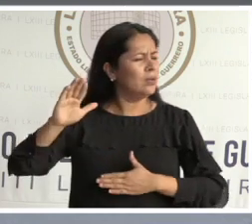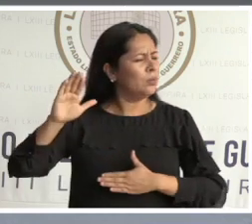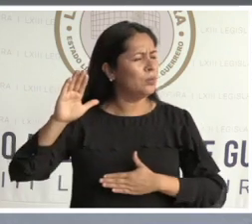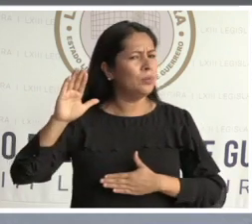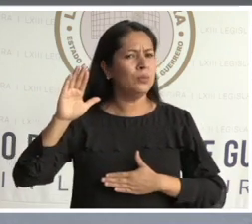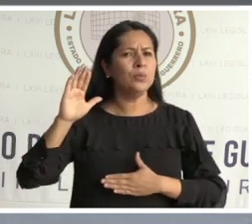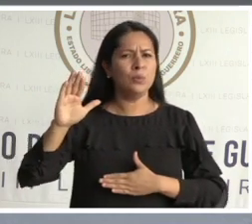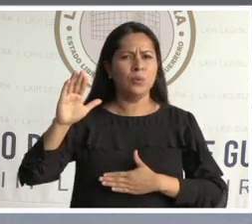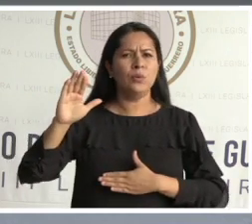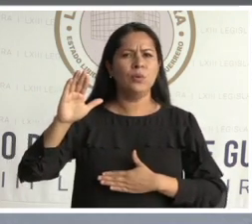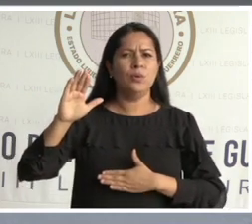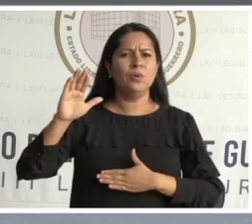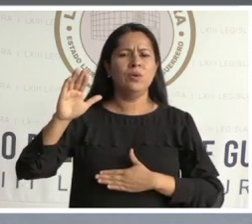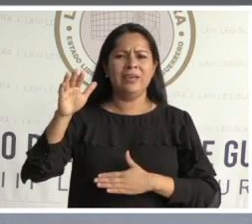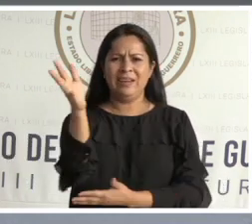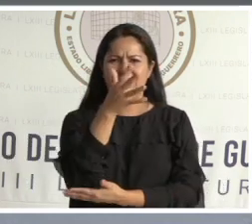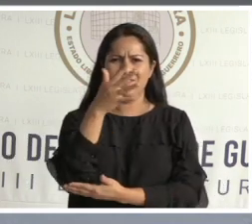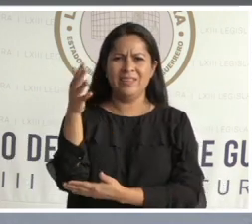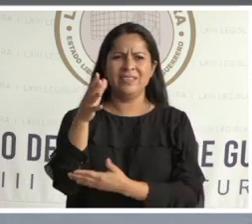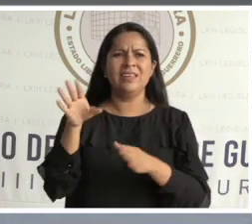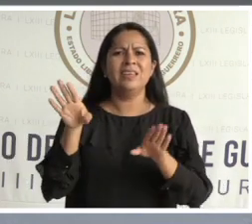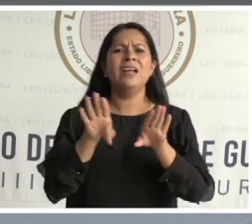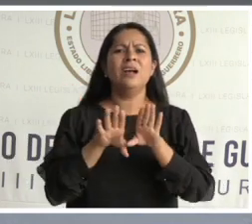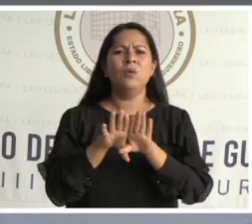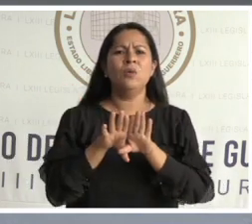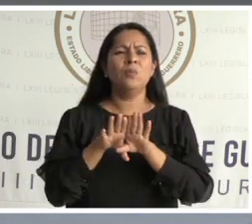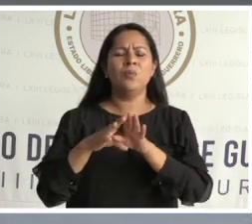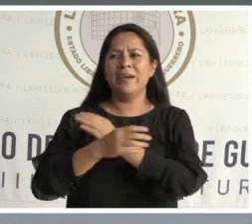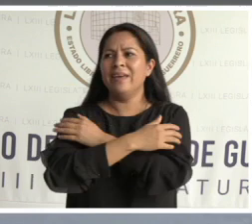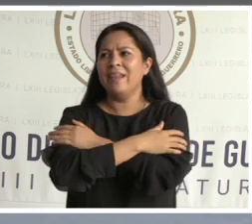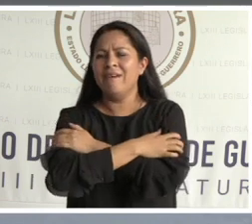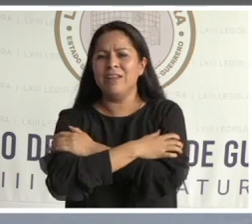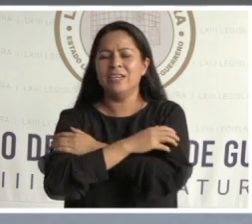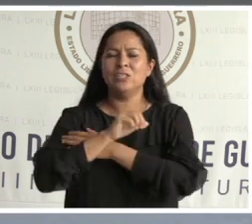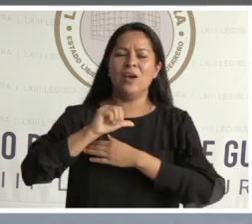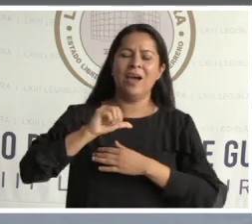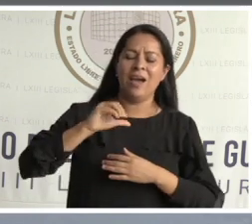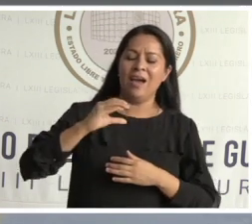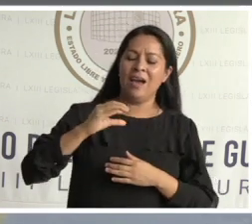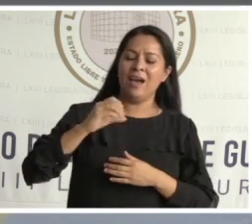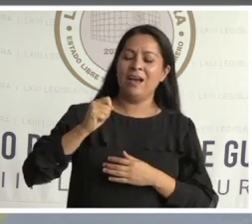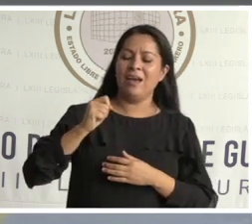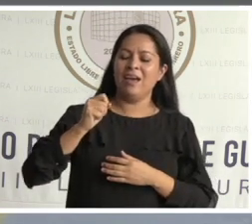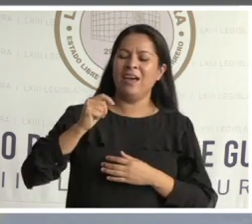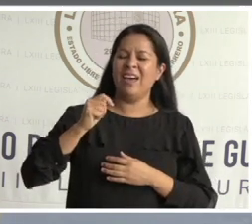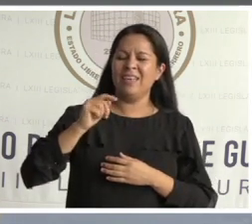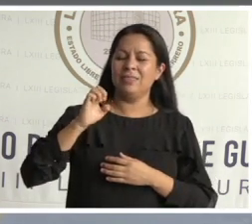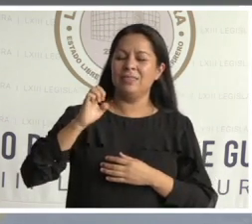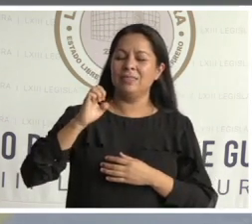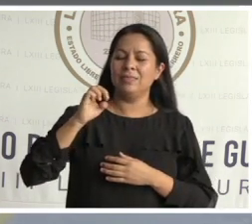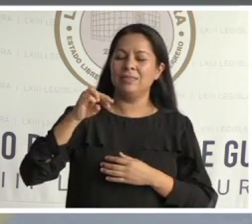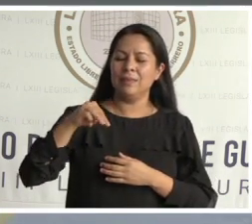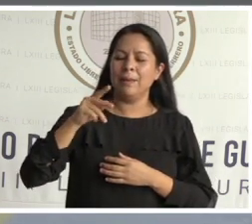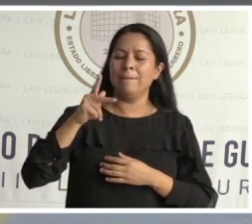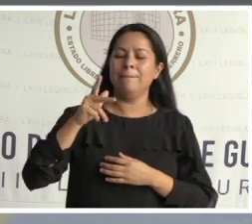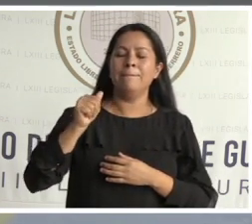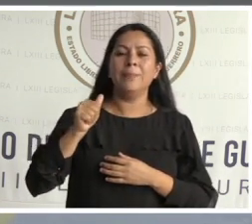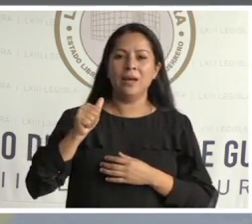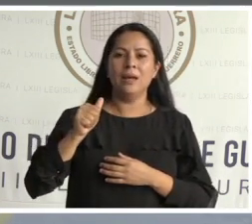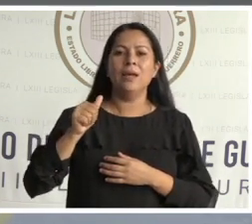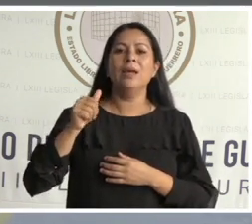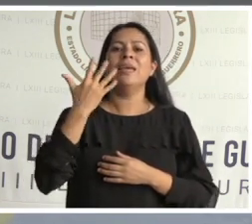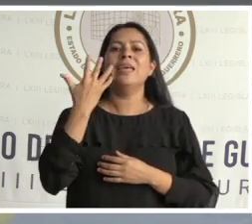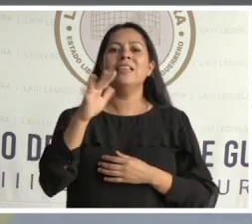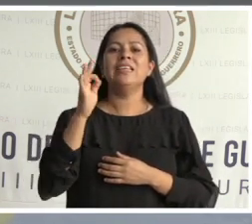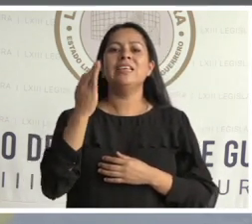ante la bandera en el evento conocido como el Abrazo de Acatempa del 10 de febrero de 1821.